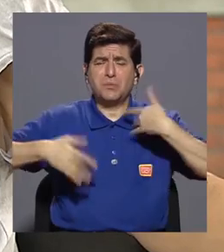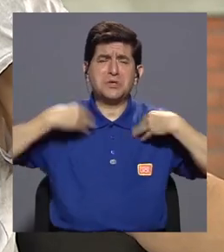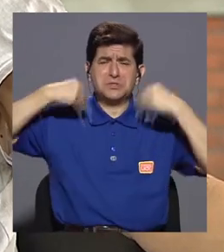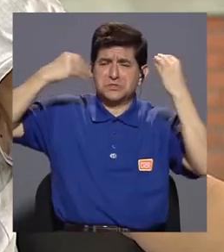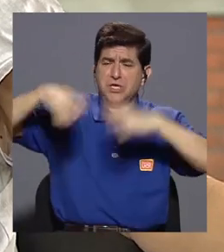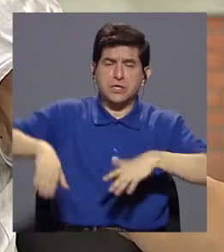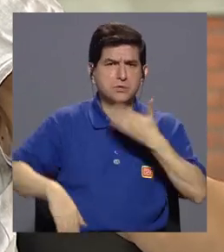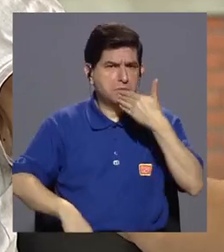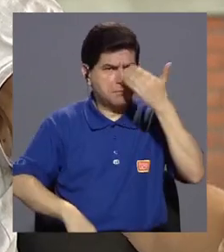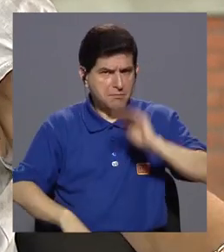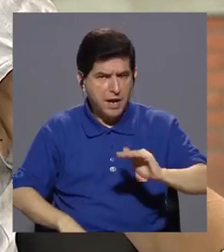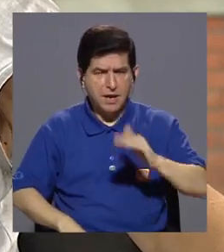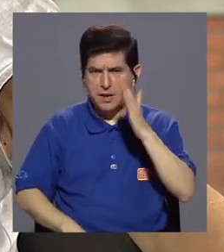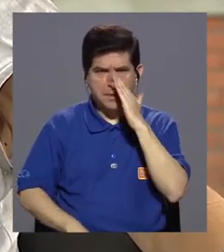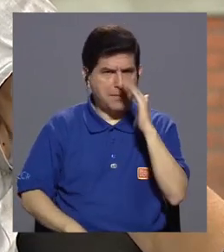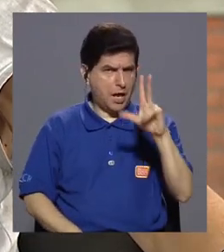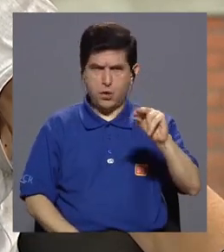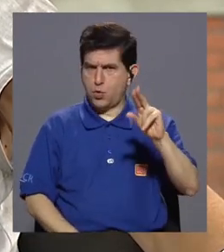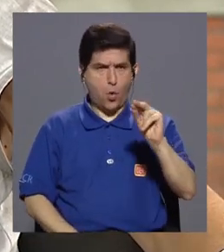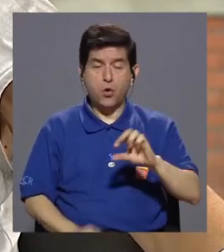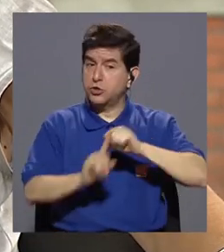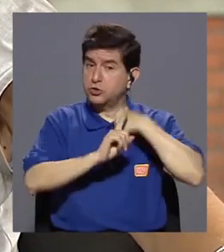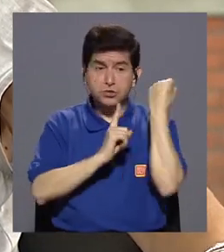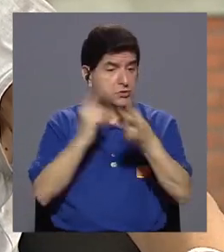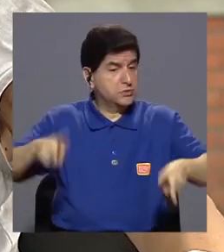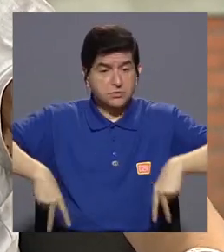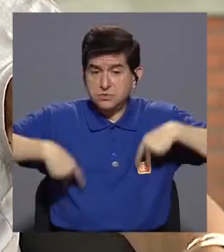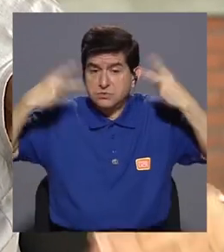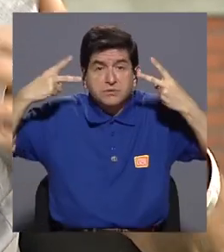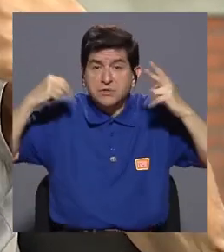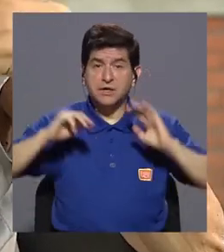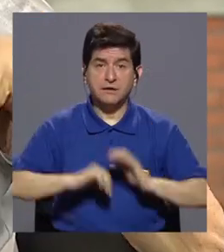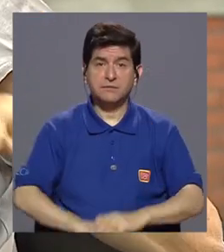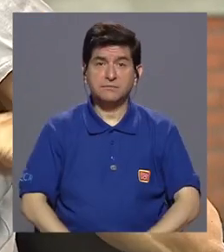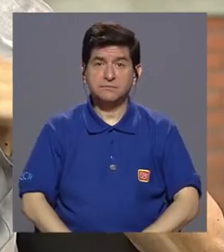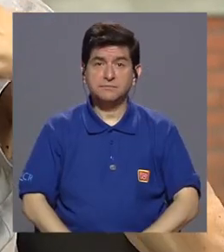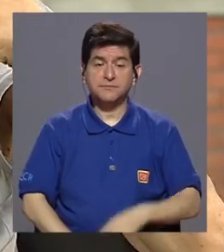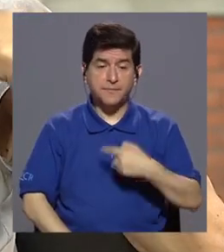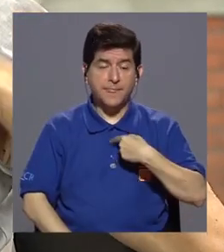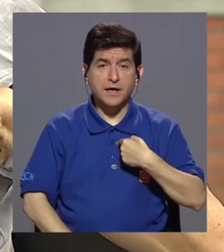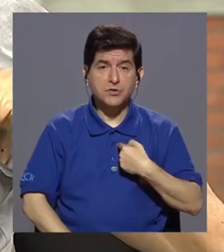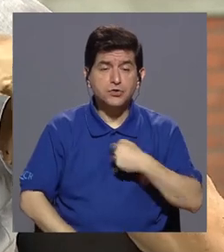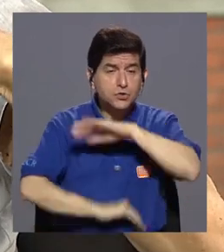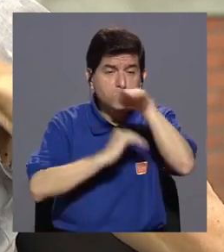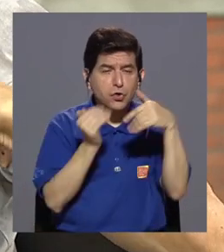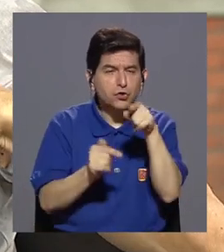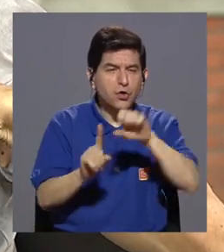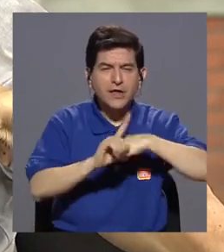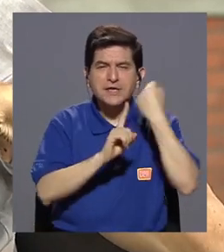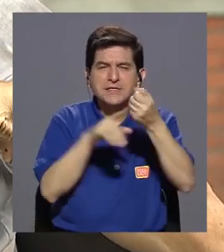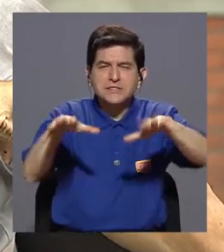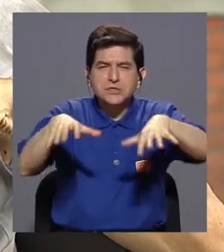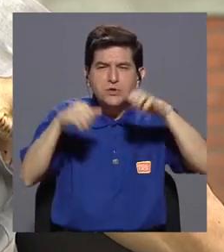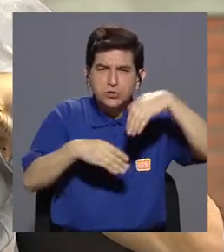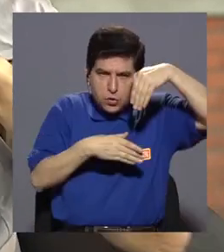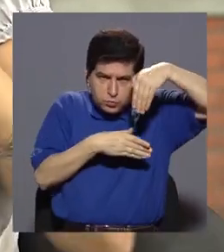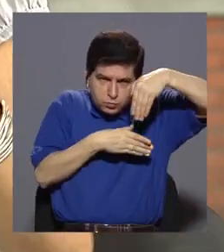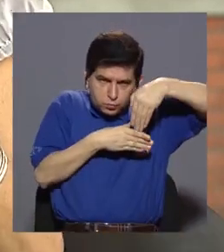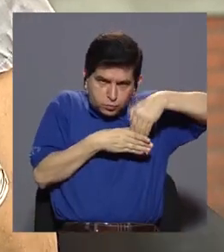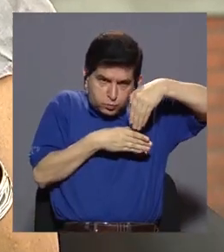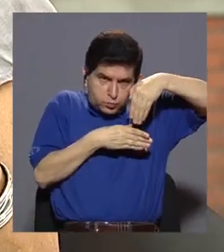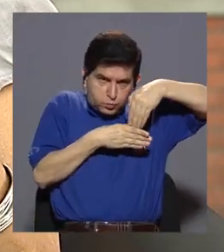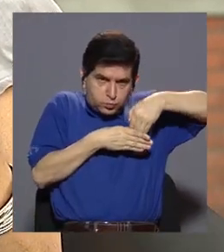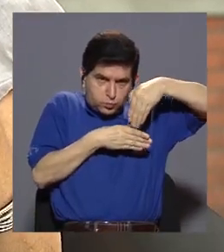No hay maldad por parte de mi mamá, es una circunstancia de la vida, ¿verdad? Entonces, yo guardo todo ese estrés, de alguna